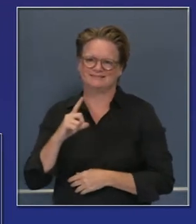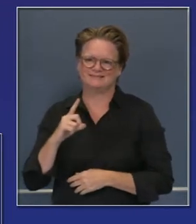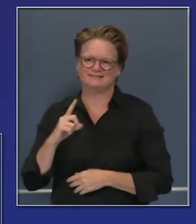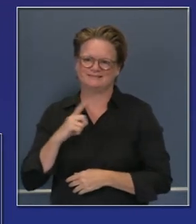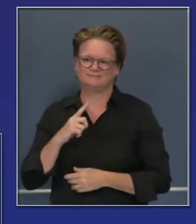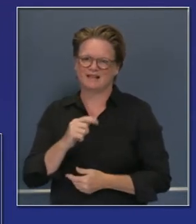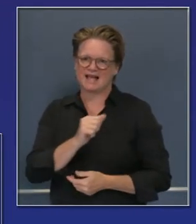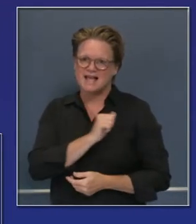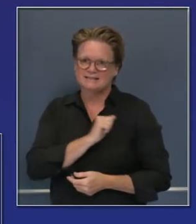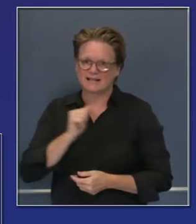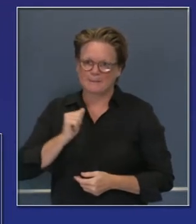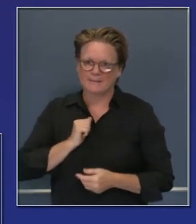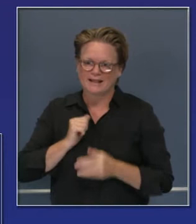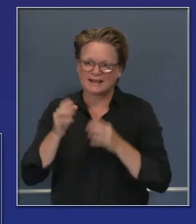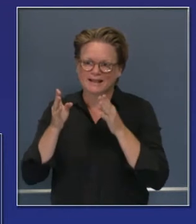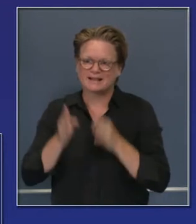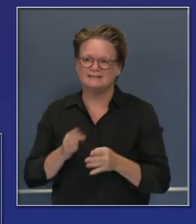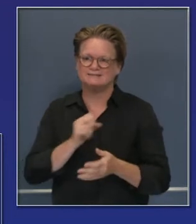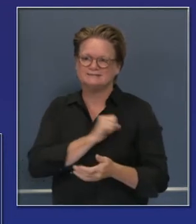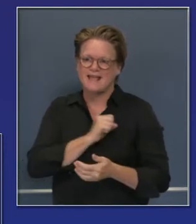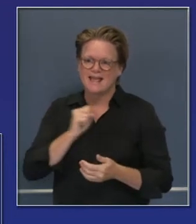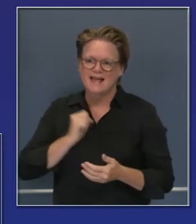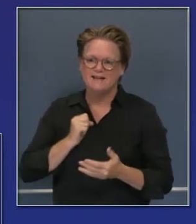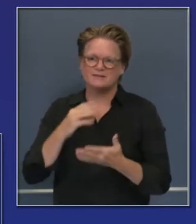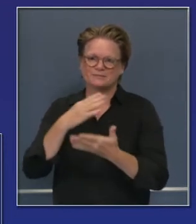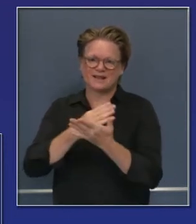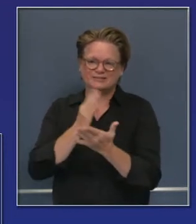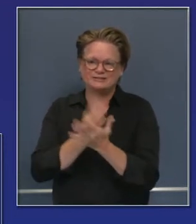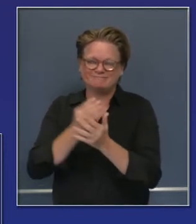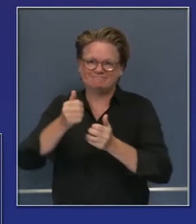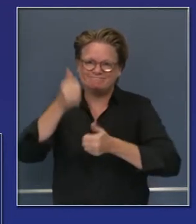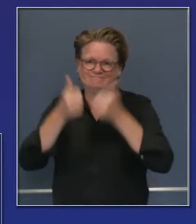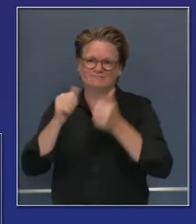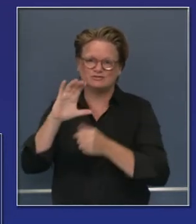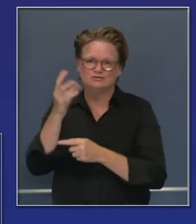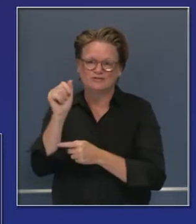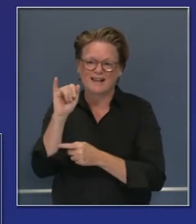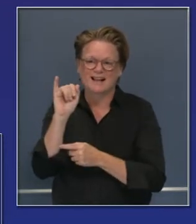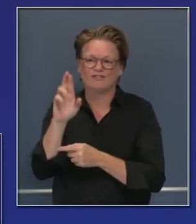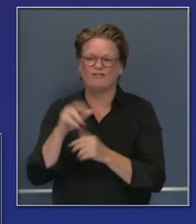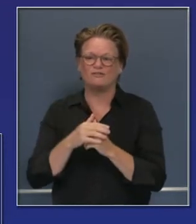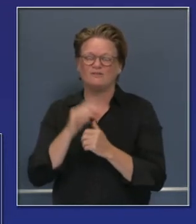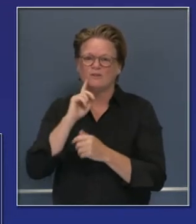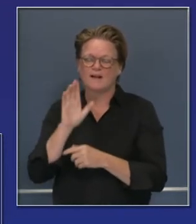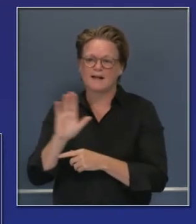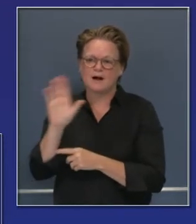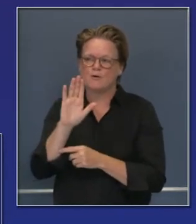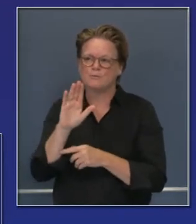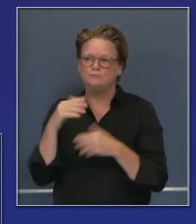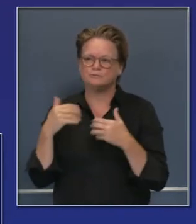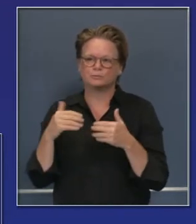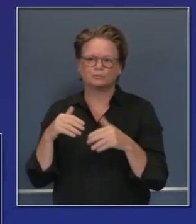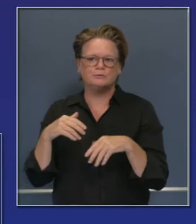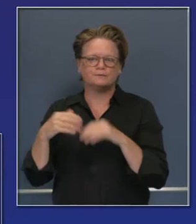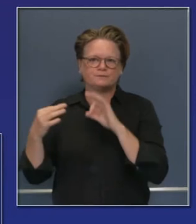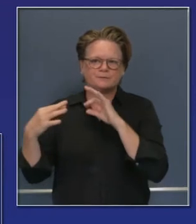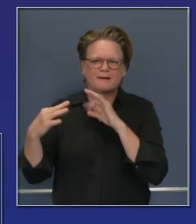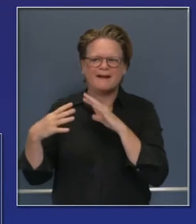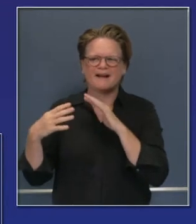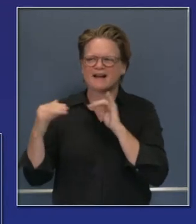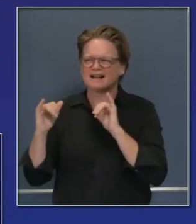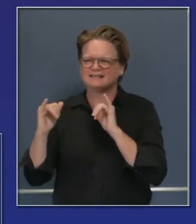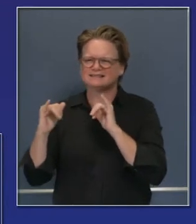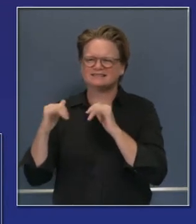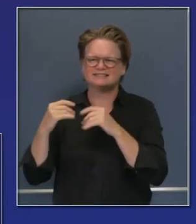y la Asamblea y el Senado. En las cámaras de legislación, ellos han dado guía, sus